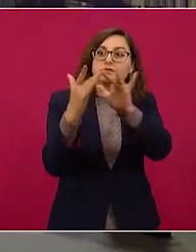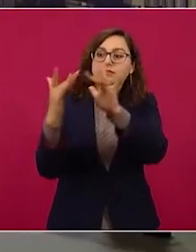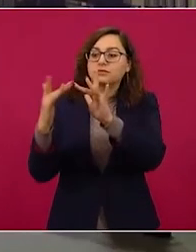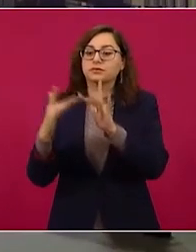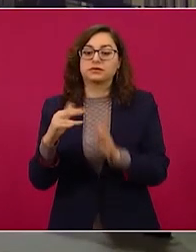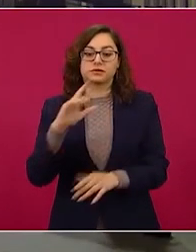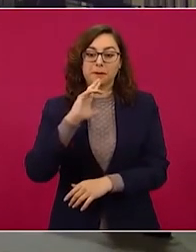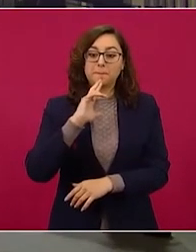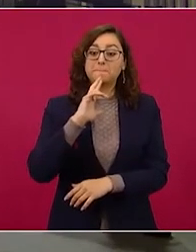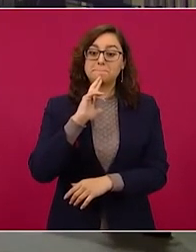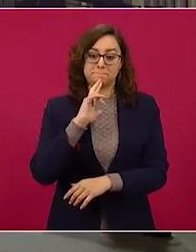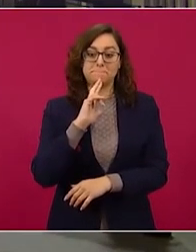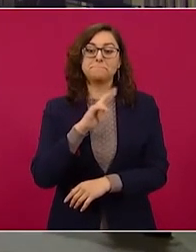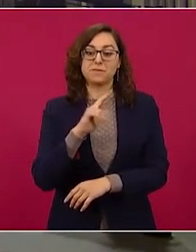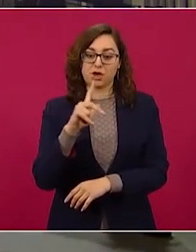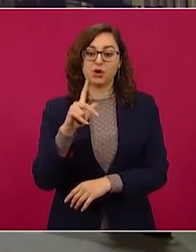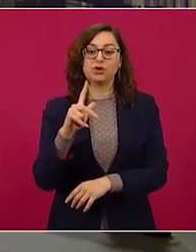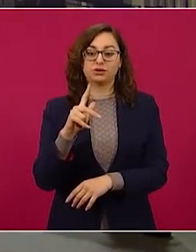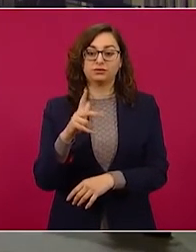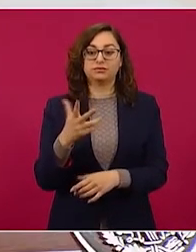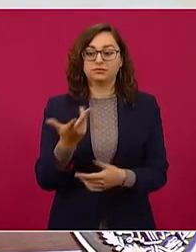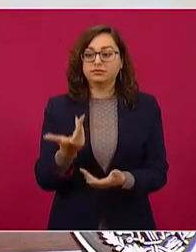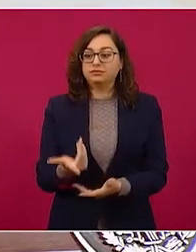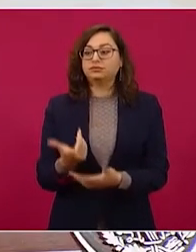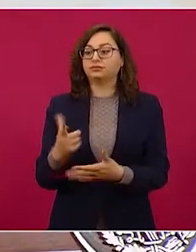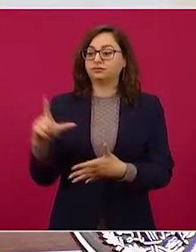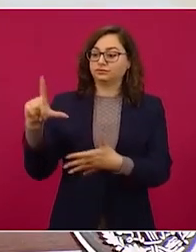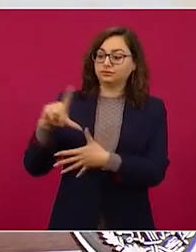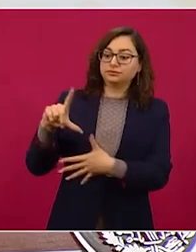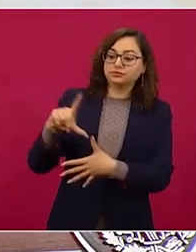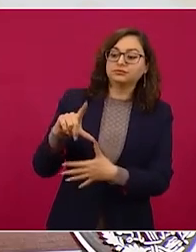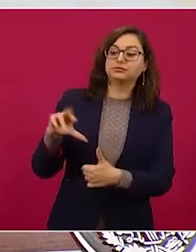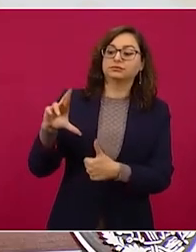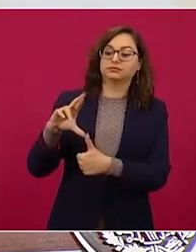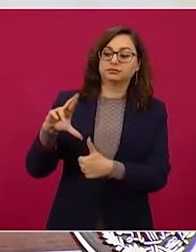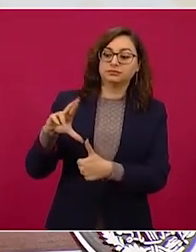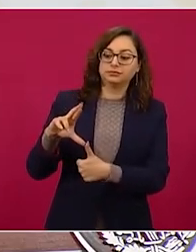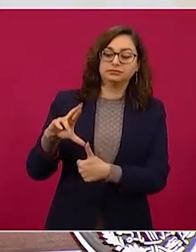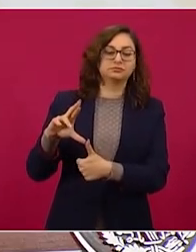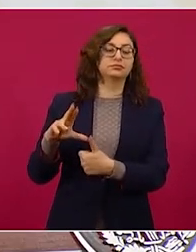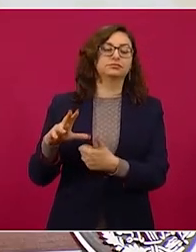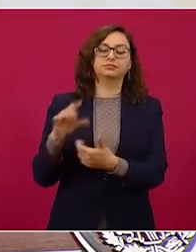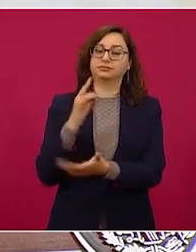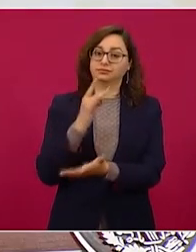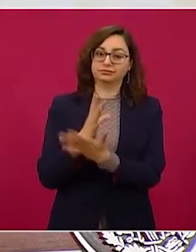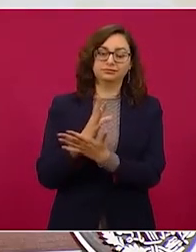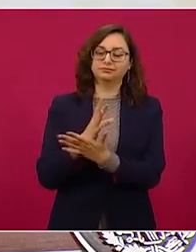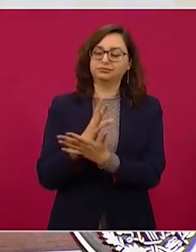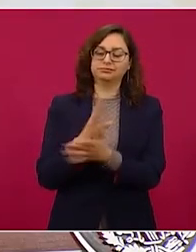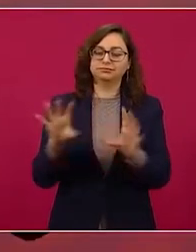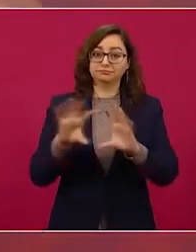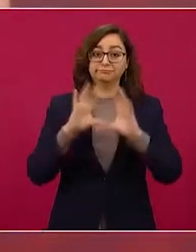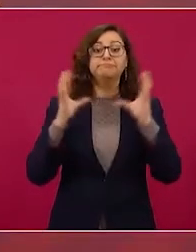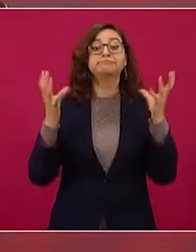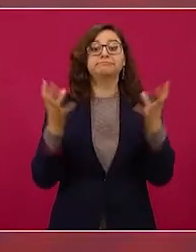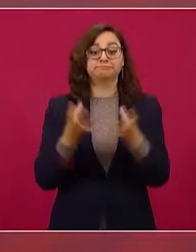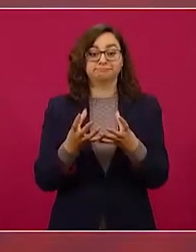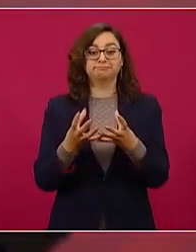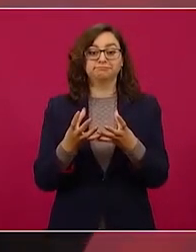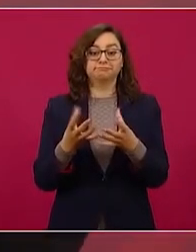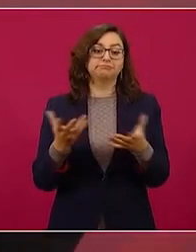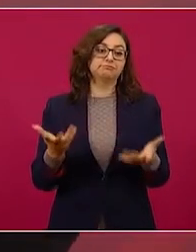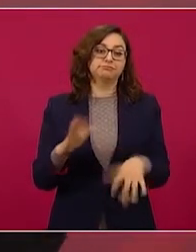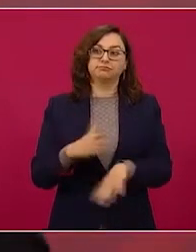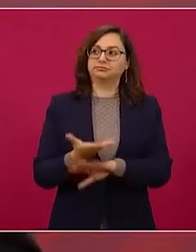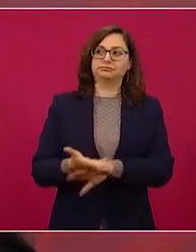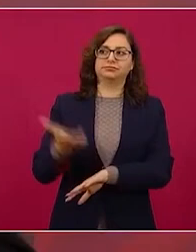no sólo en América Latina y el Caribe, sino en el mundo, porque se abandonaron